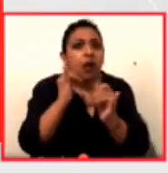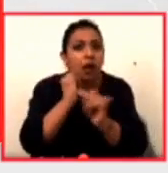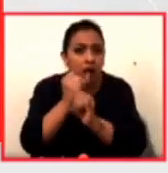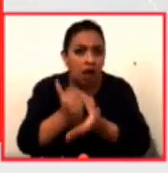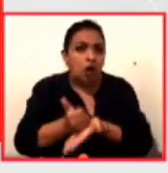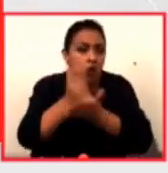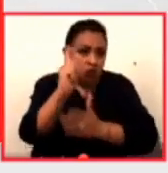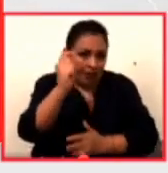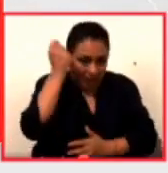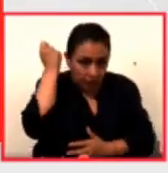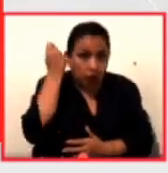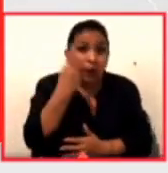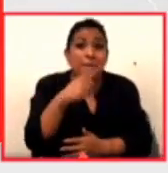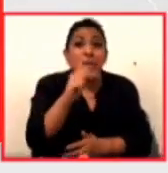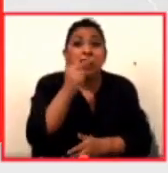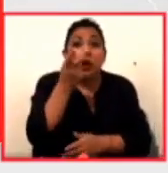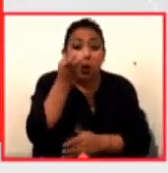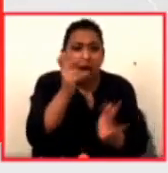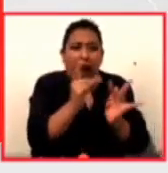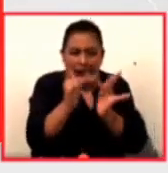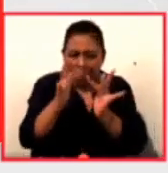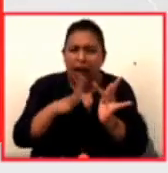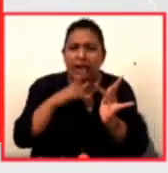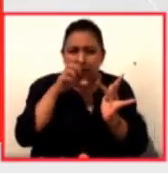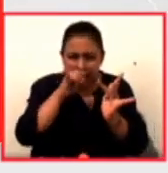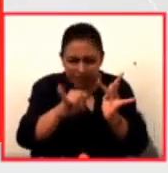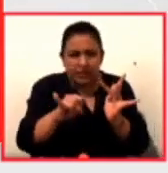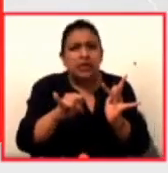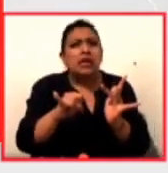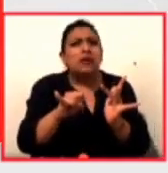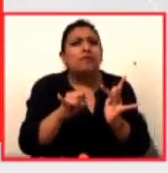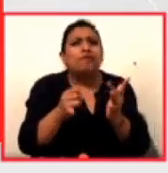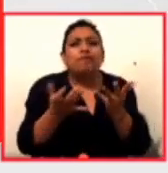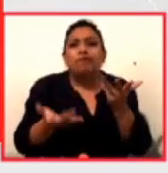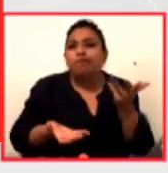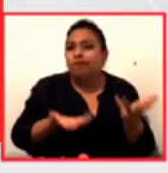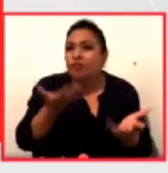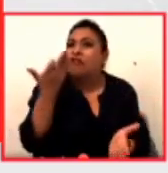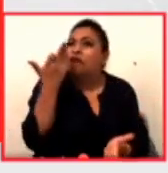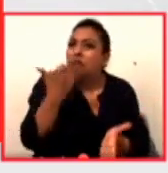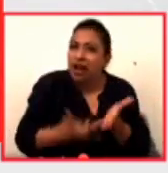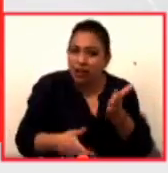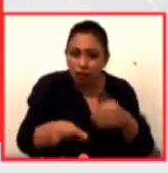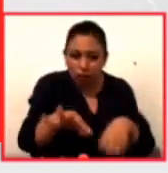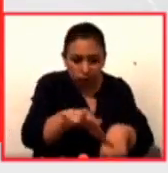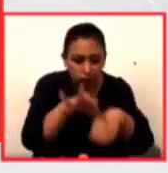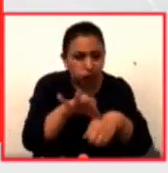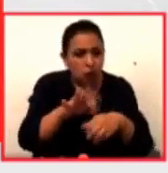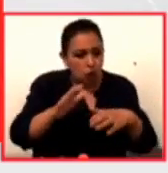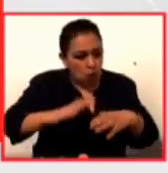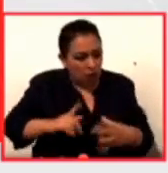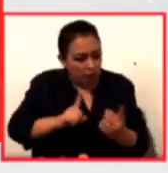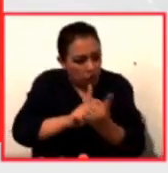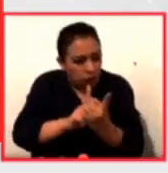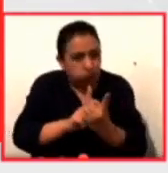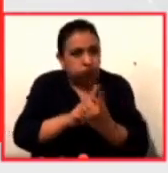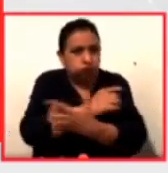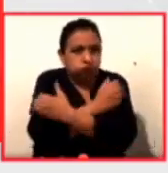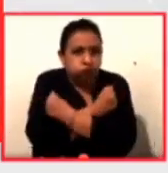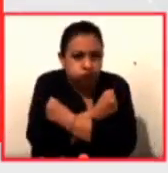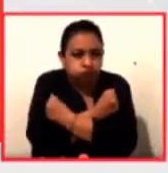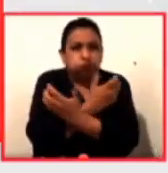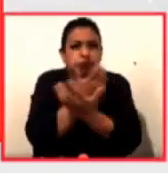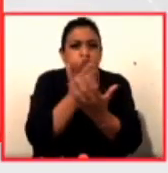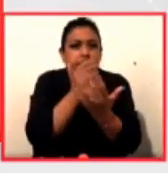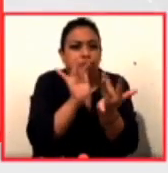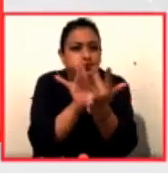con esta conectividad que hemos logrado, falta la presencia, el cuerpo, el abrazo, el contacto con el otro